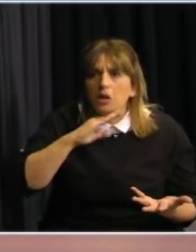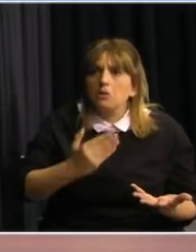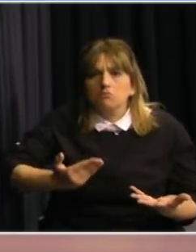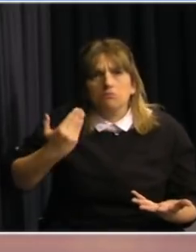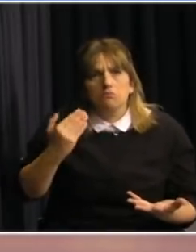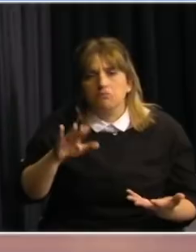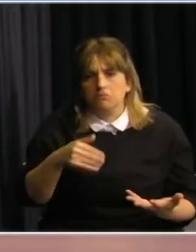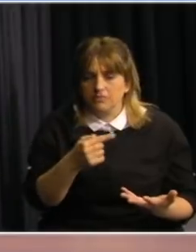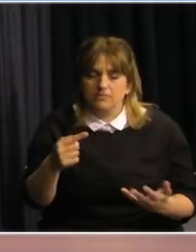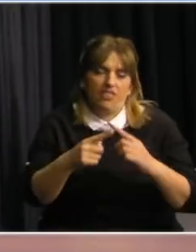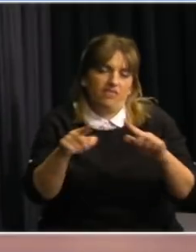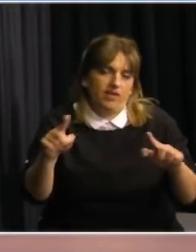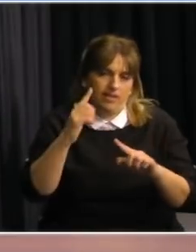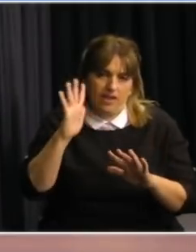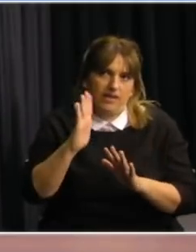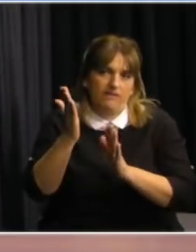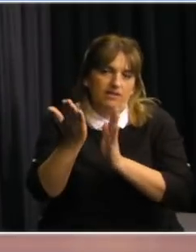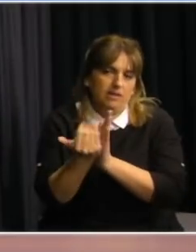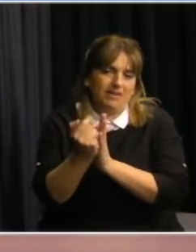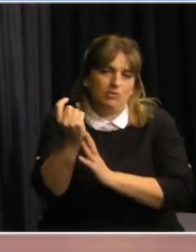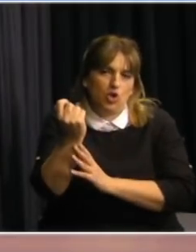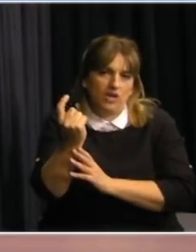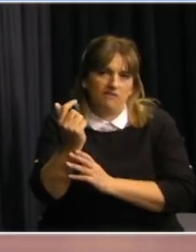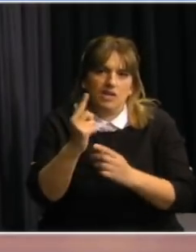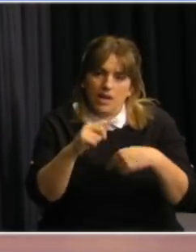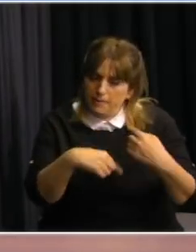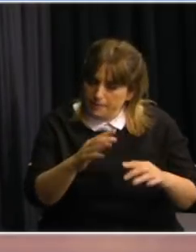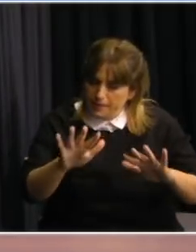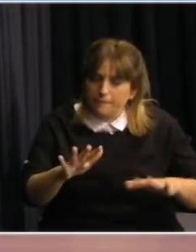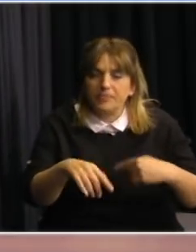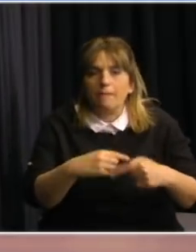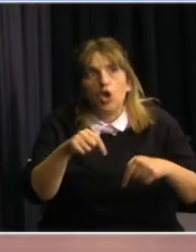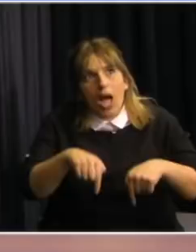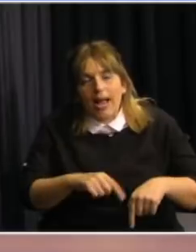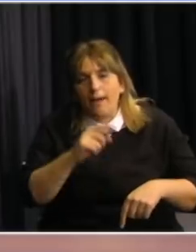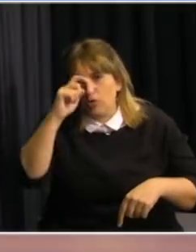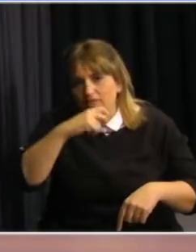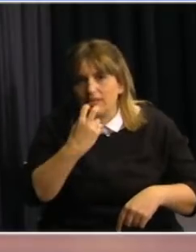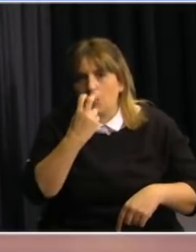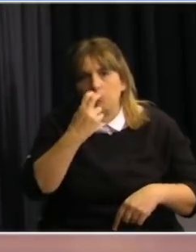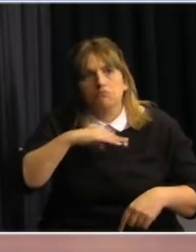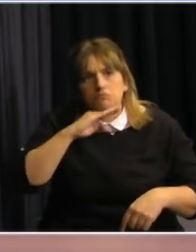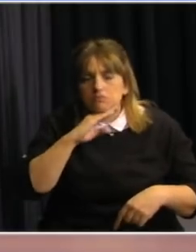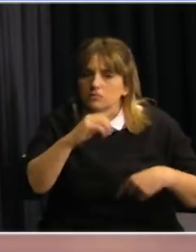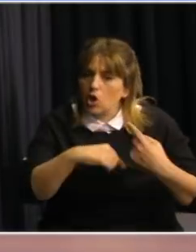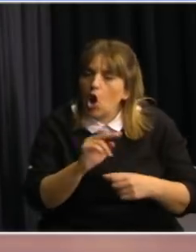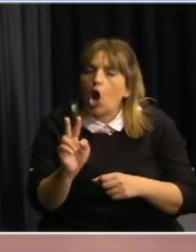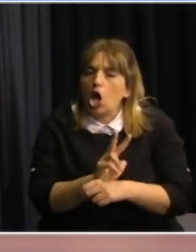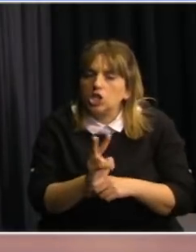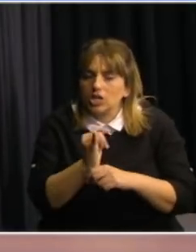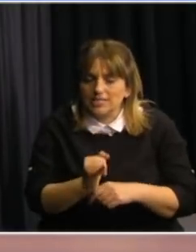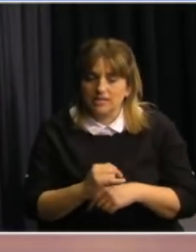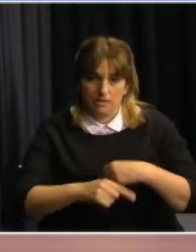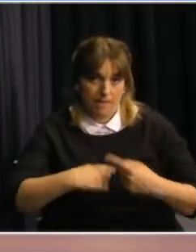el caso de Rivera, se decidió en no dar pasos en el sentido de la restricción, y el control hemos visto que se